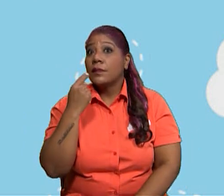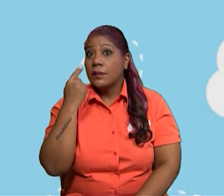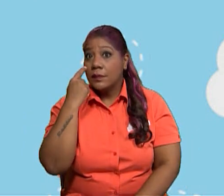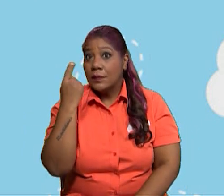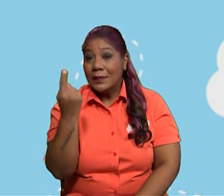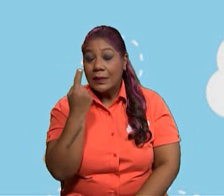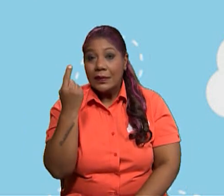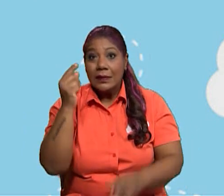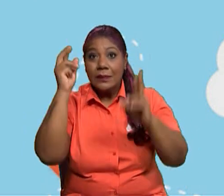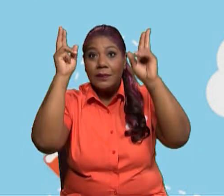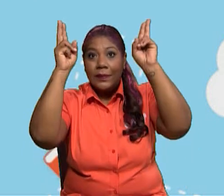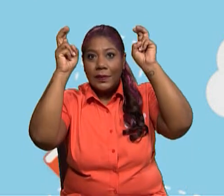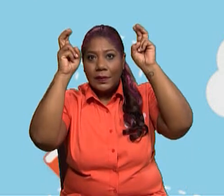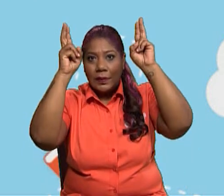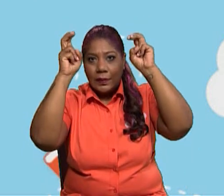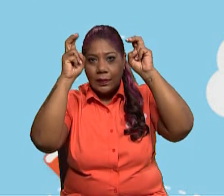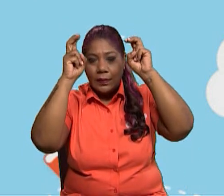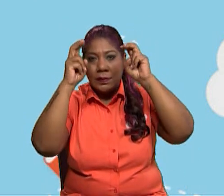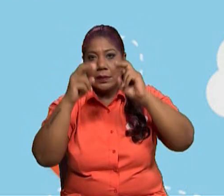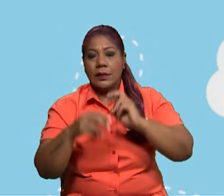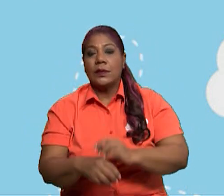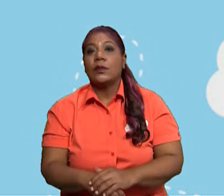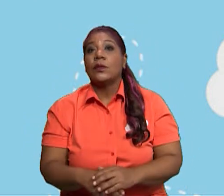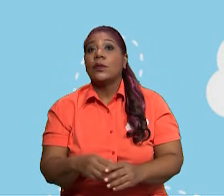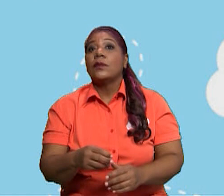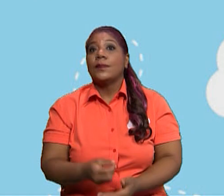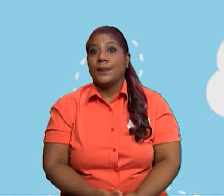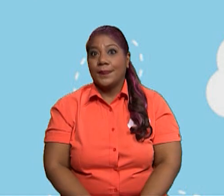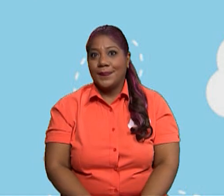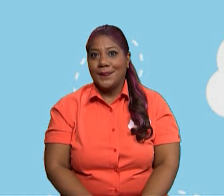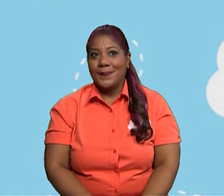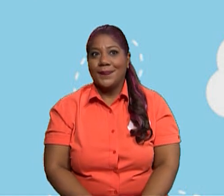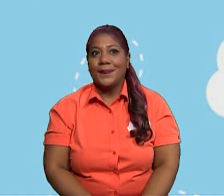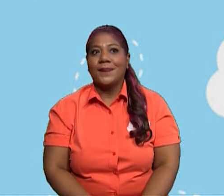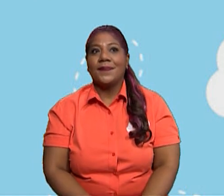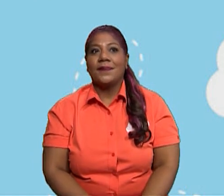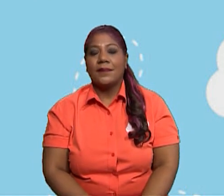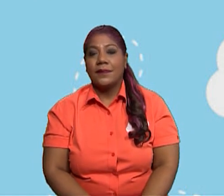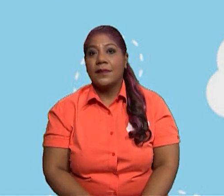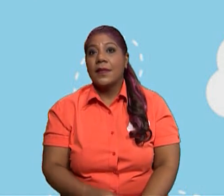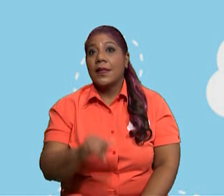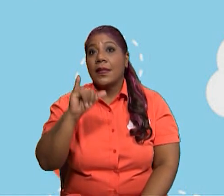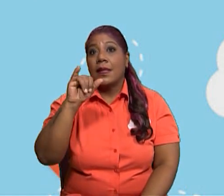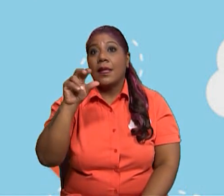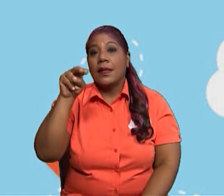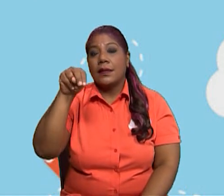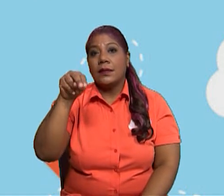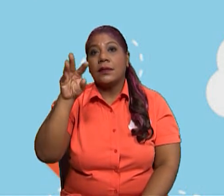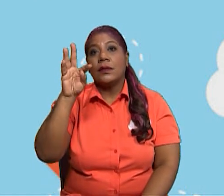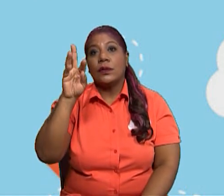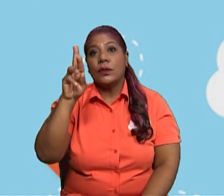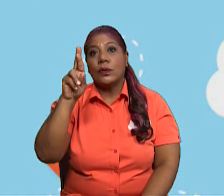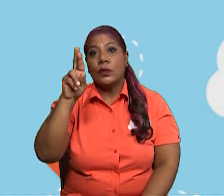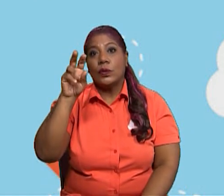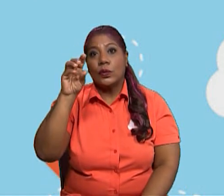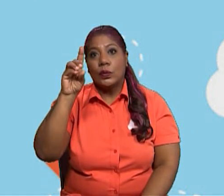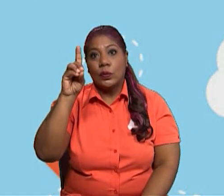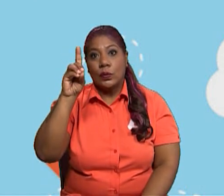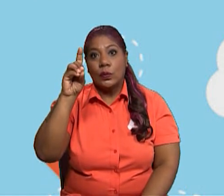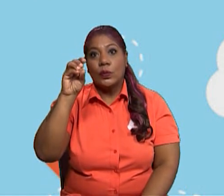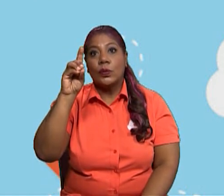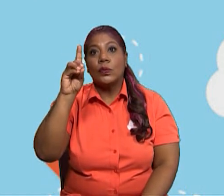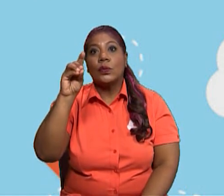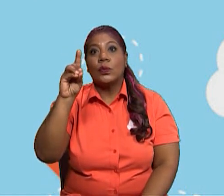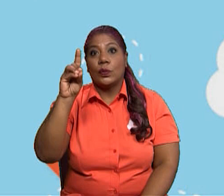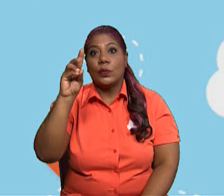título, que es el tema del texto. Tiene la introducción, que es la parte inicial del texto donde se